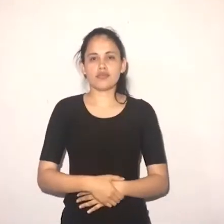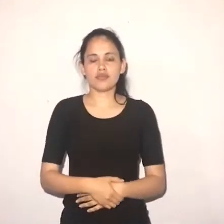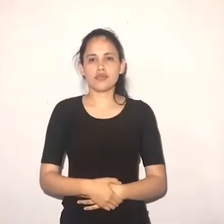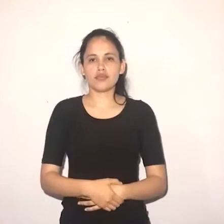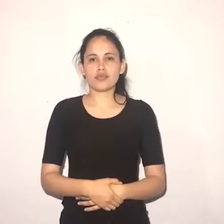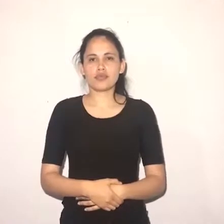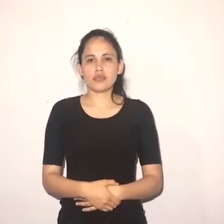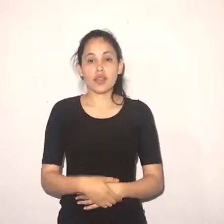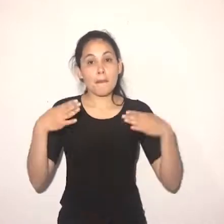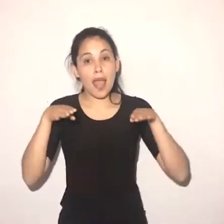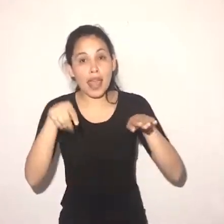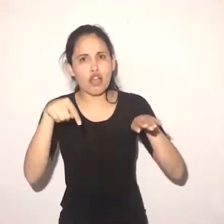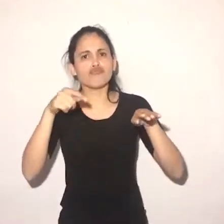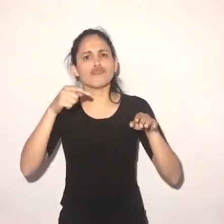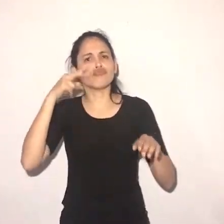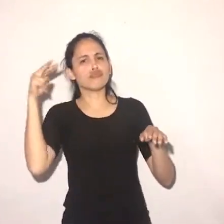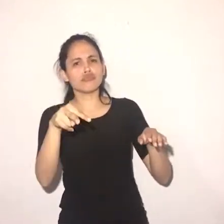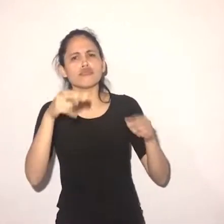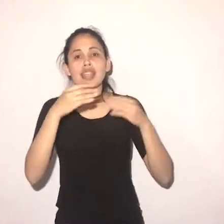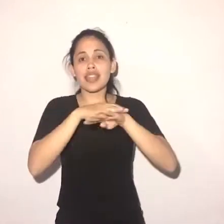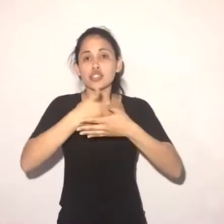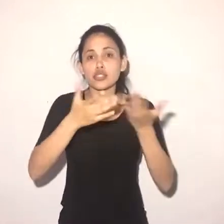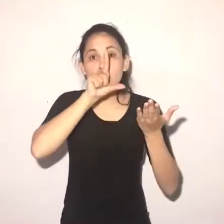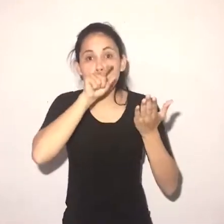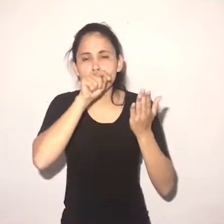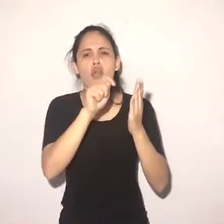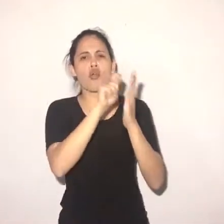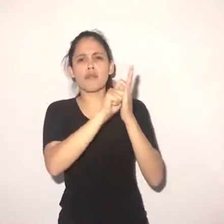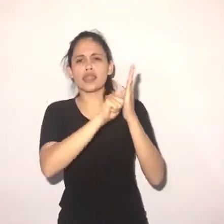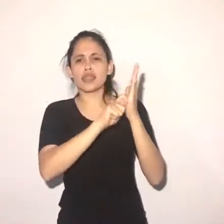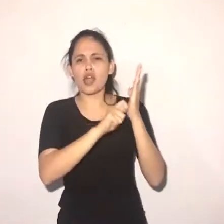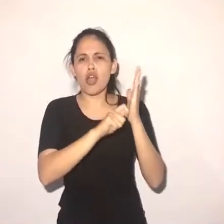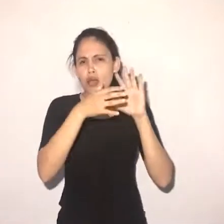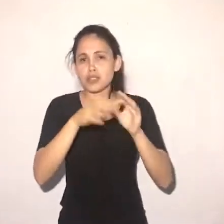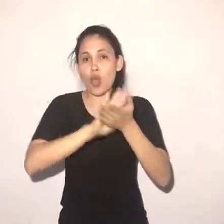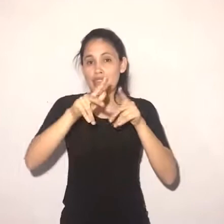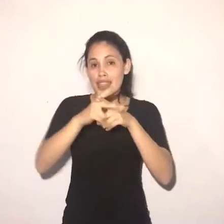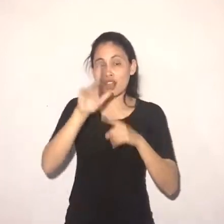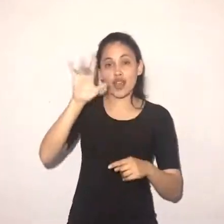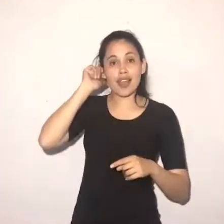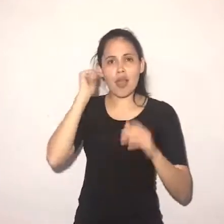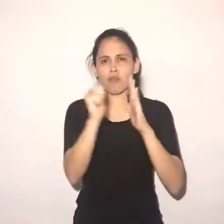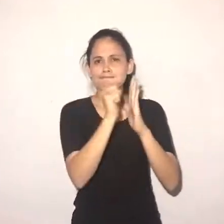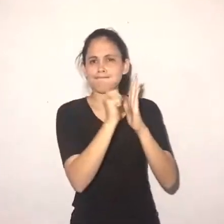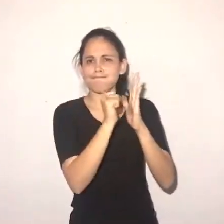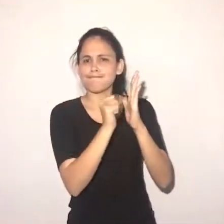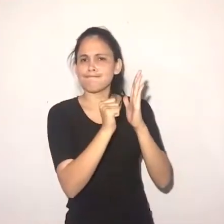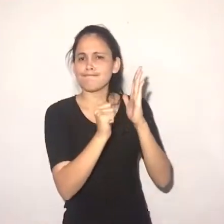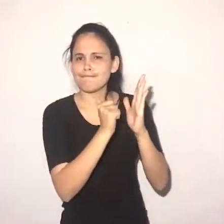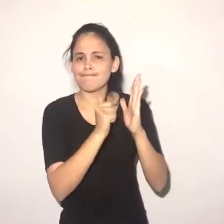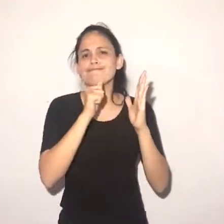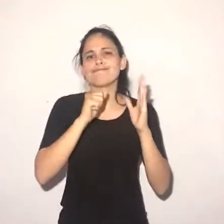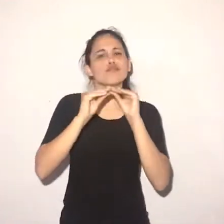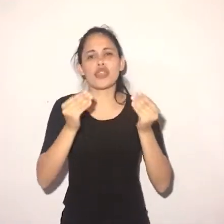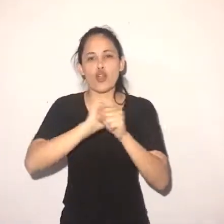al relacionarlas con el COVID-19. En Argentina se está evaluando y debatiendo fuertemente cuáles son las consecuencias